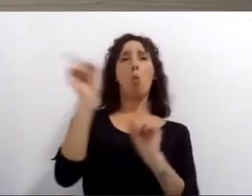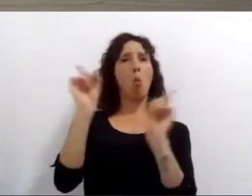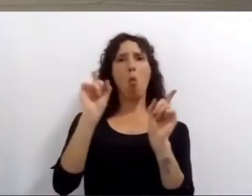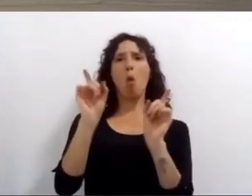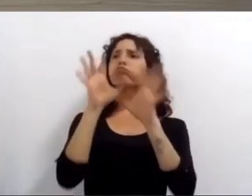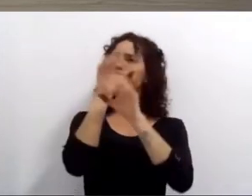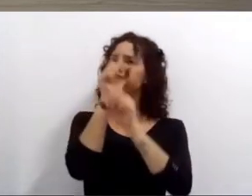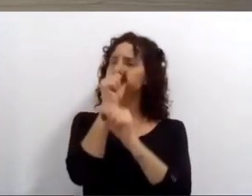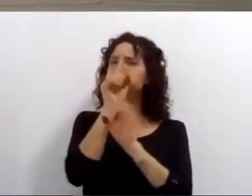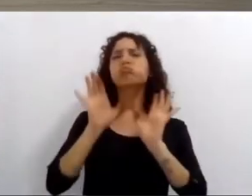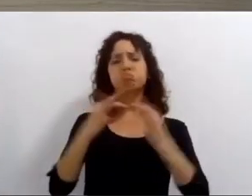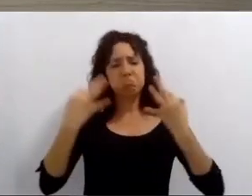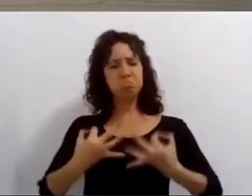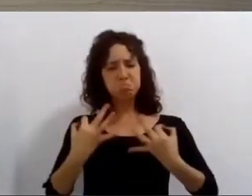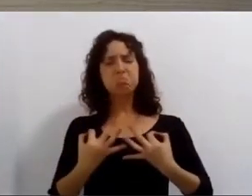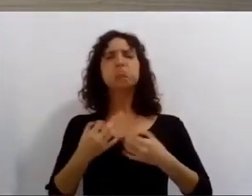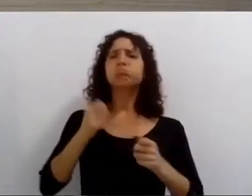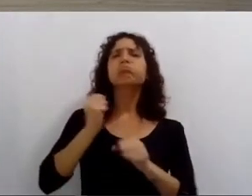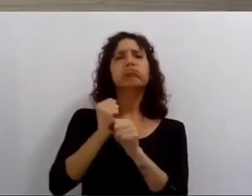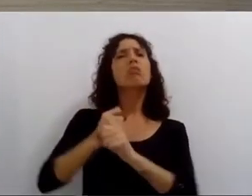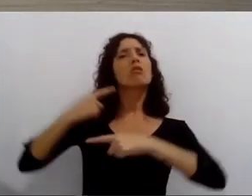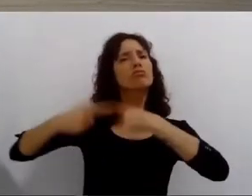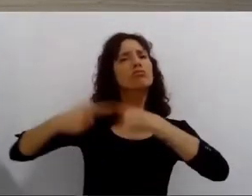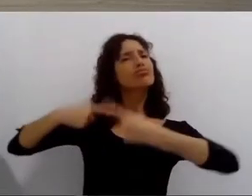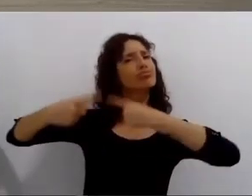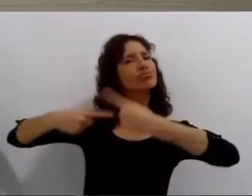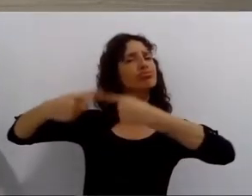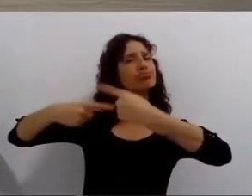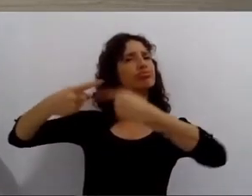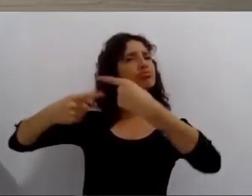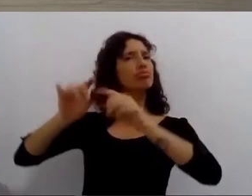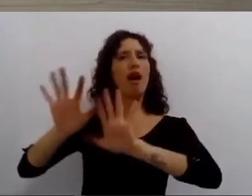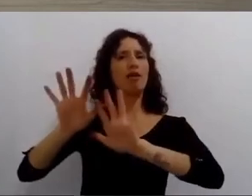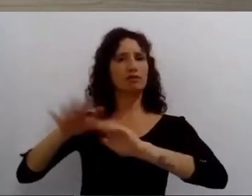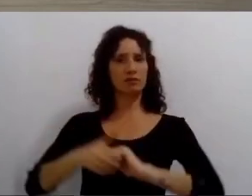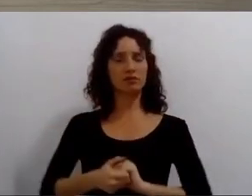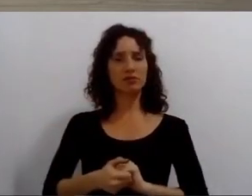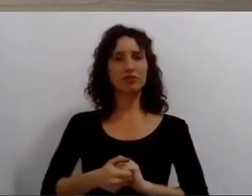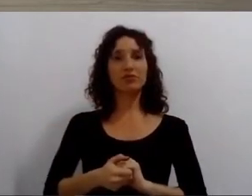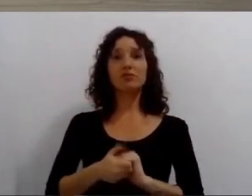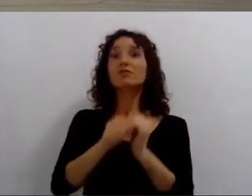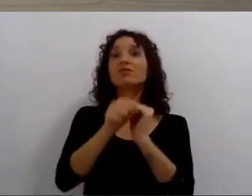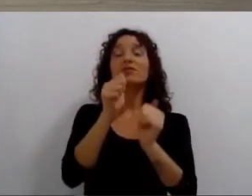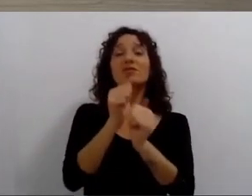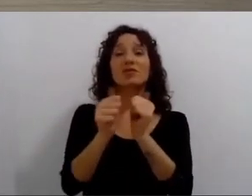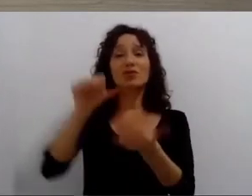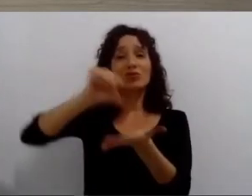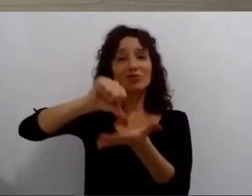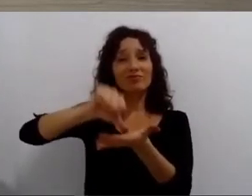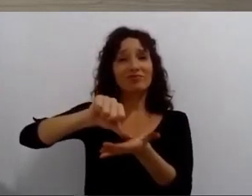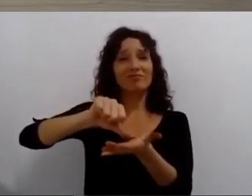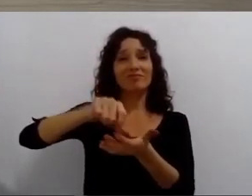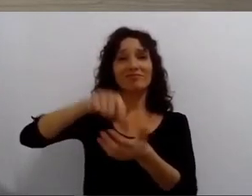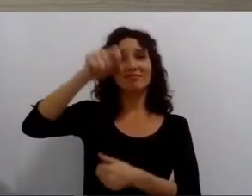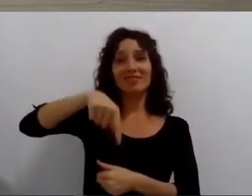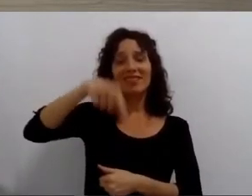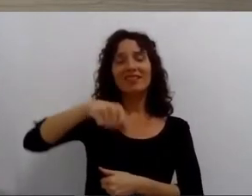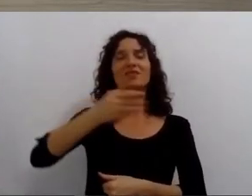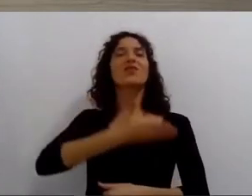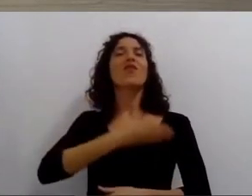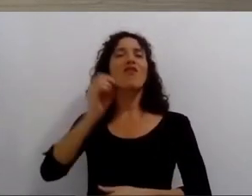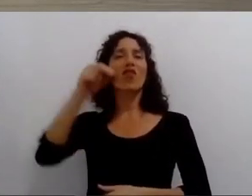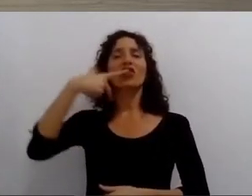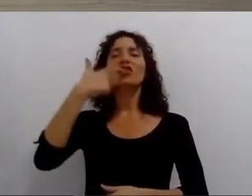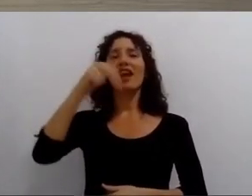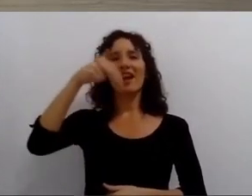de verdad las situaciones injustas esta es la ciudad de Sensabela de Francoví de Riestra y Fontana